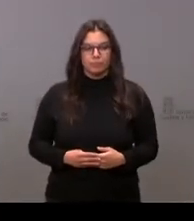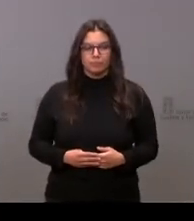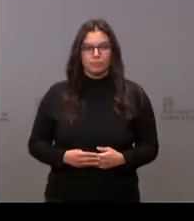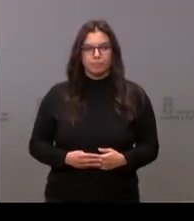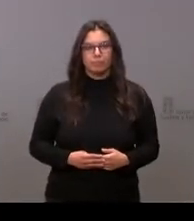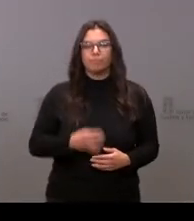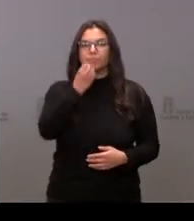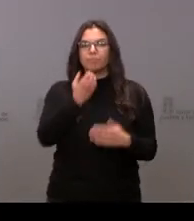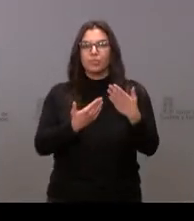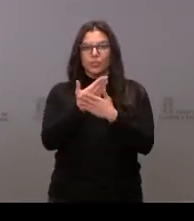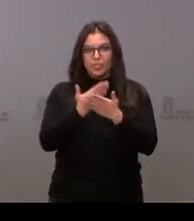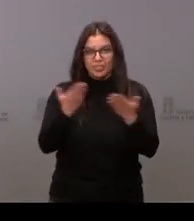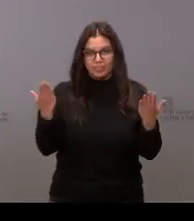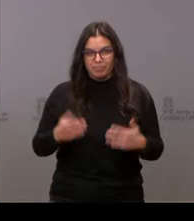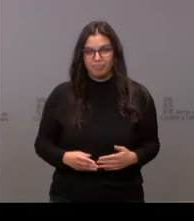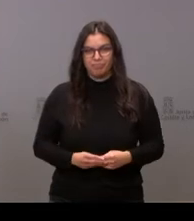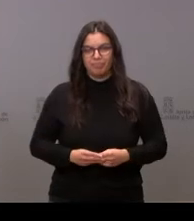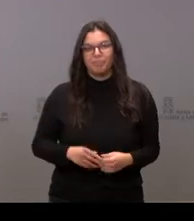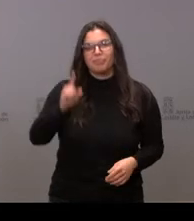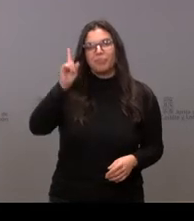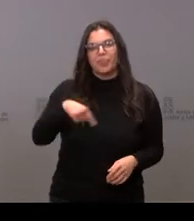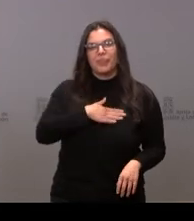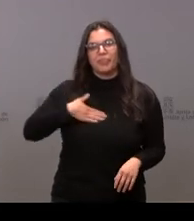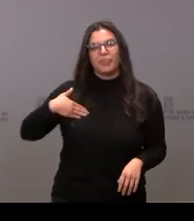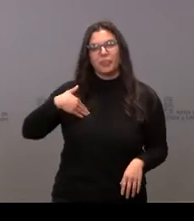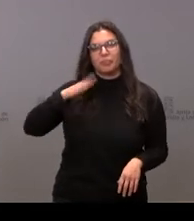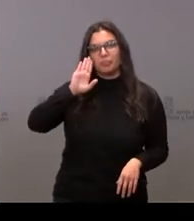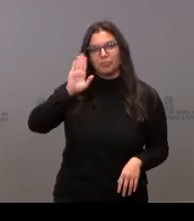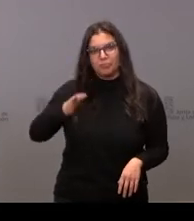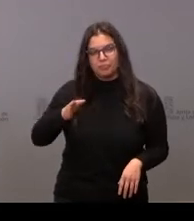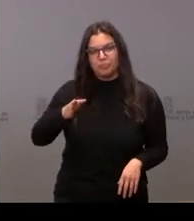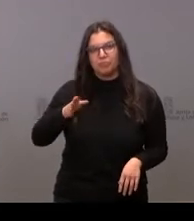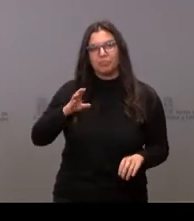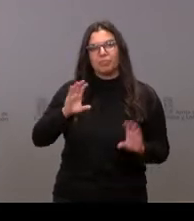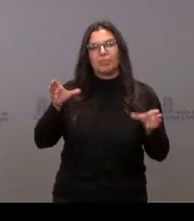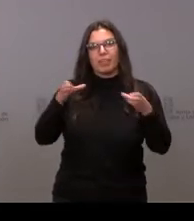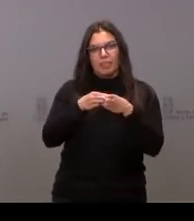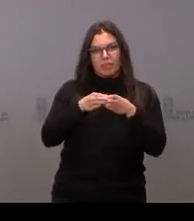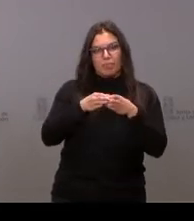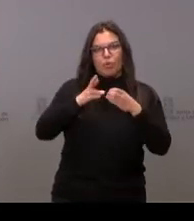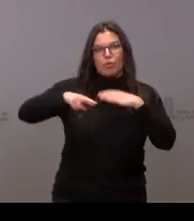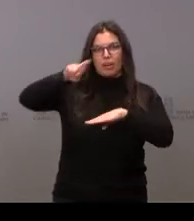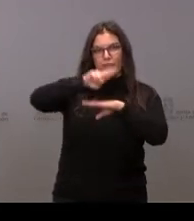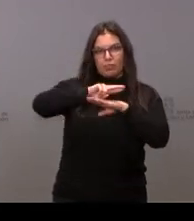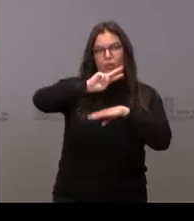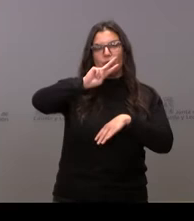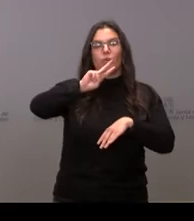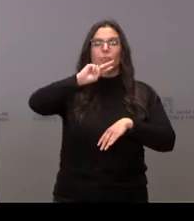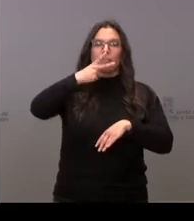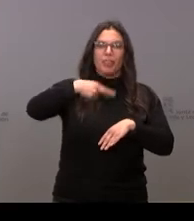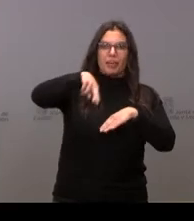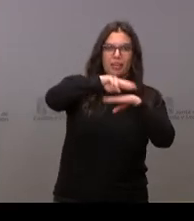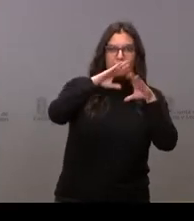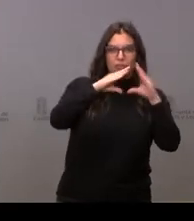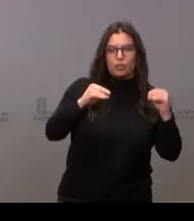Muy buenos días a todos. También quiero saludar al equipo rectoral, a las vicerectoras, a los vicerectores y